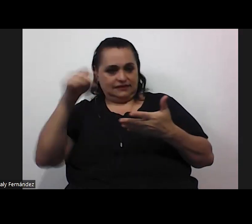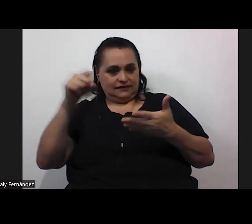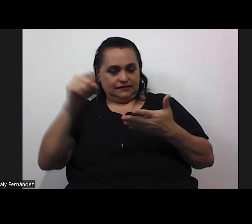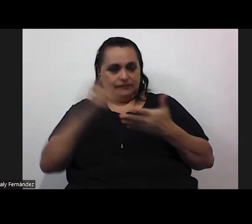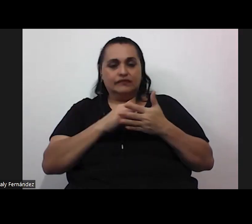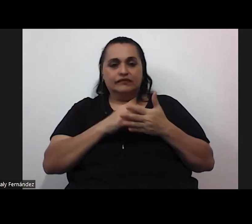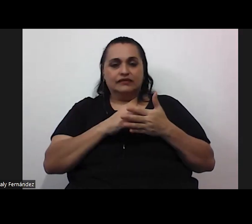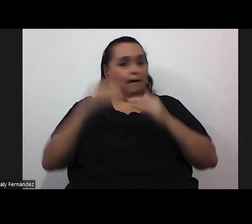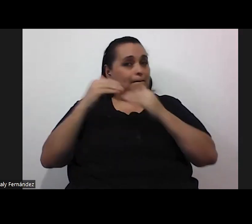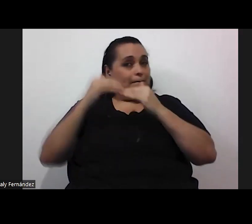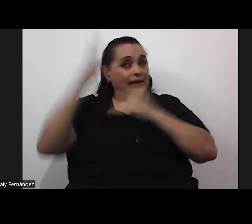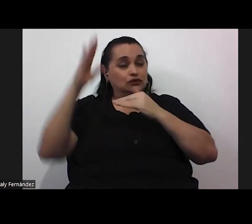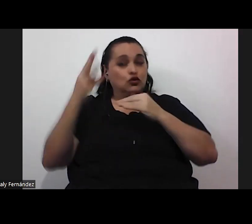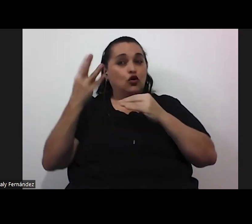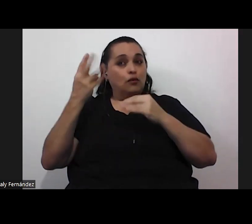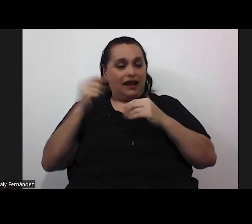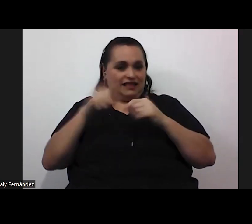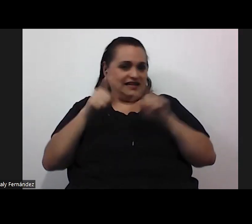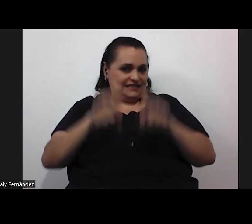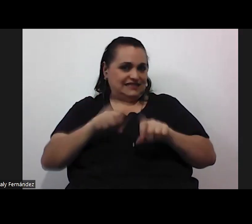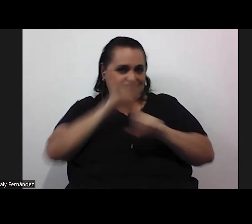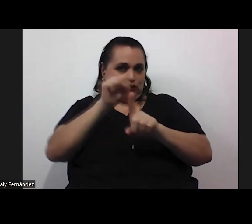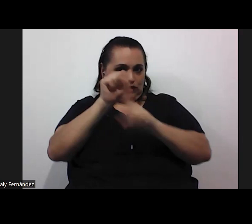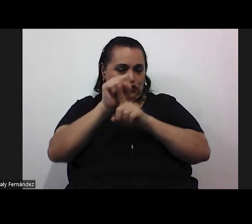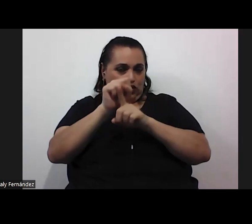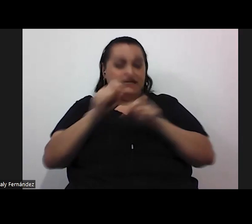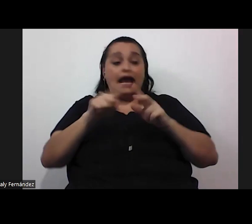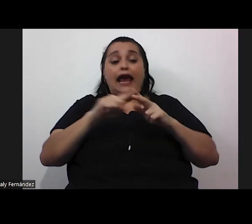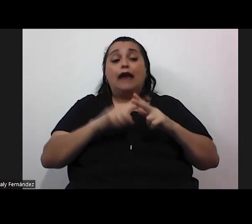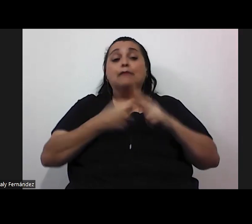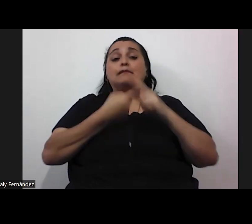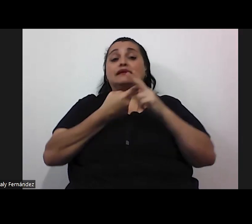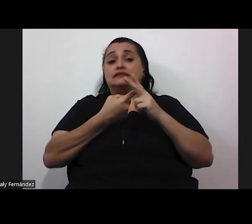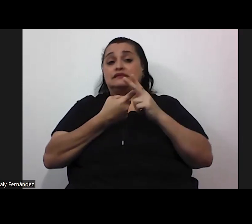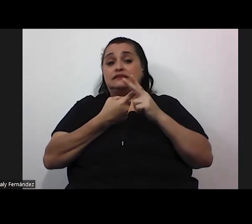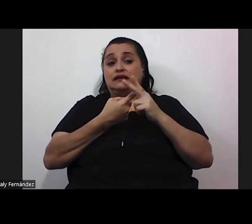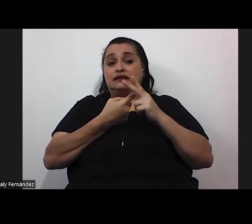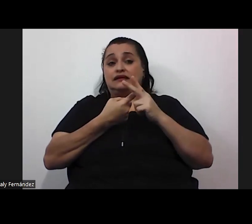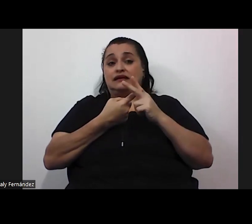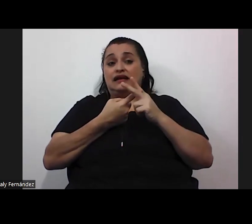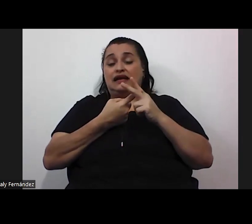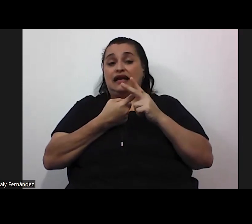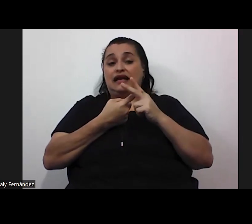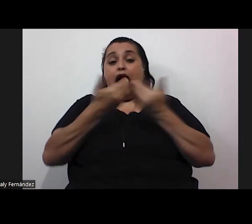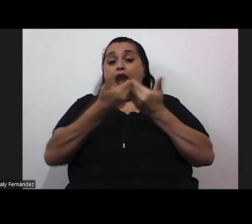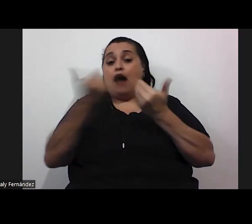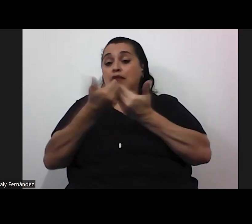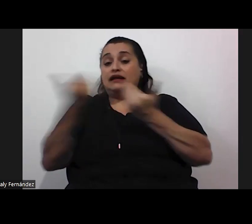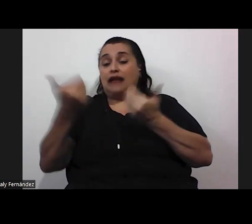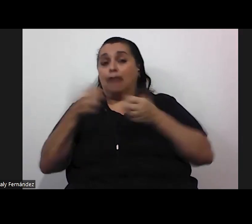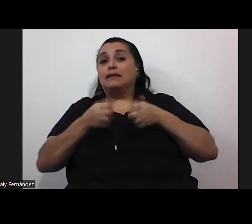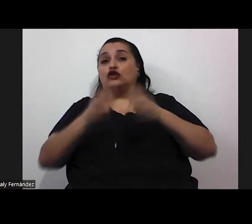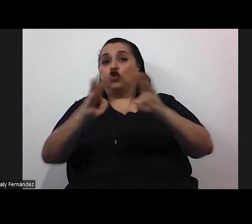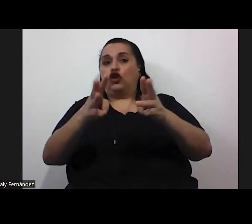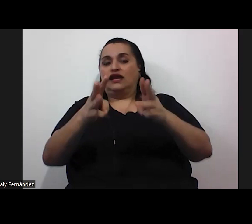mayor parte de los casos empezar a segregar todas sus metodologías pedagógicas basadas por